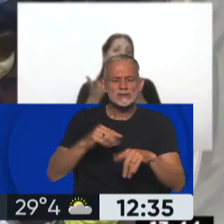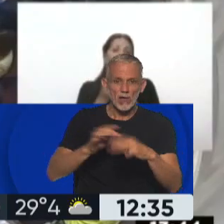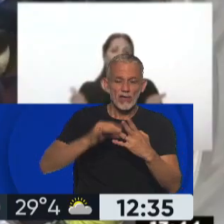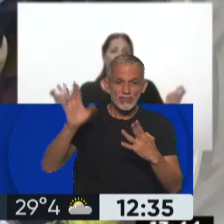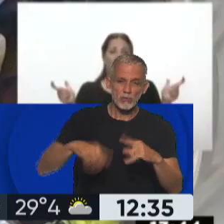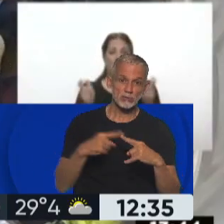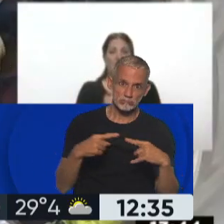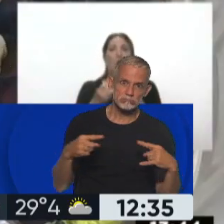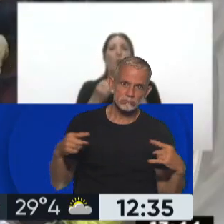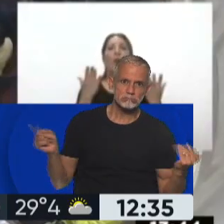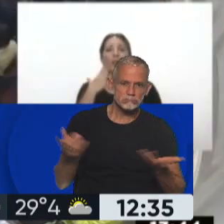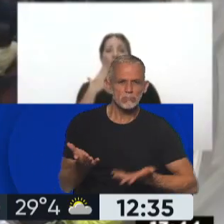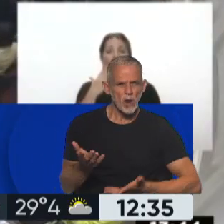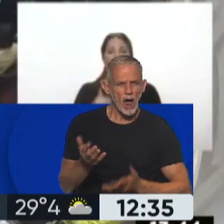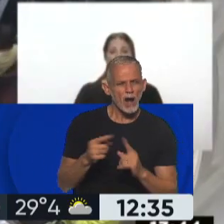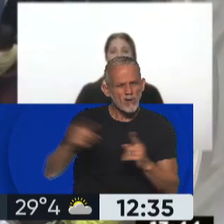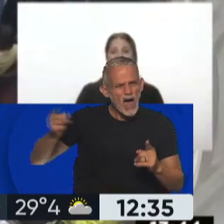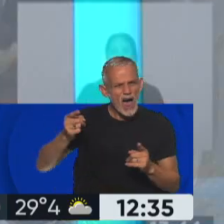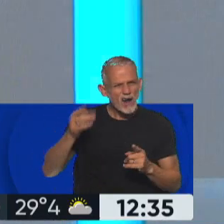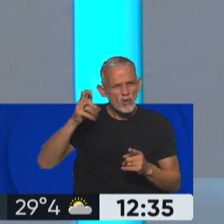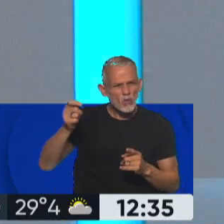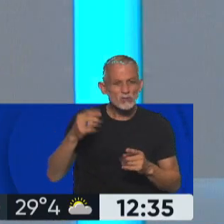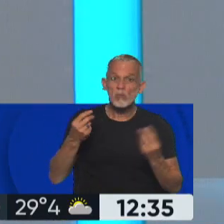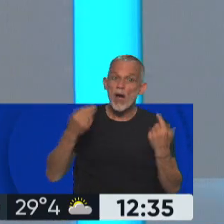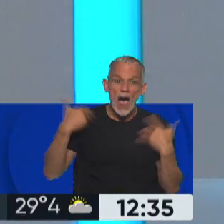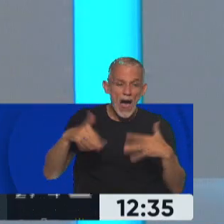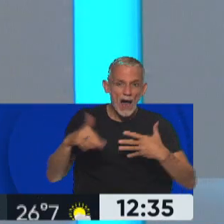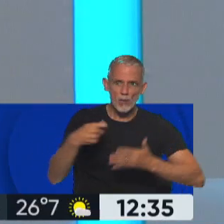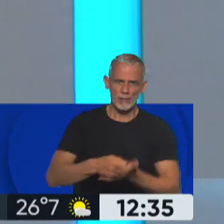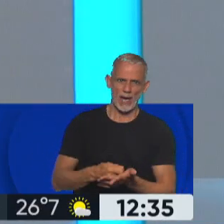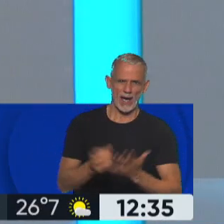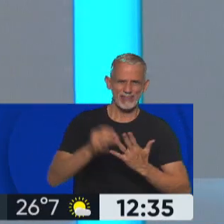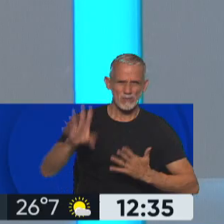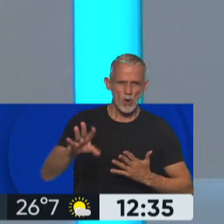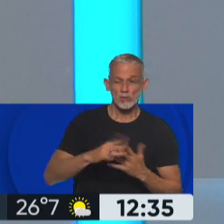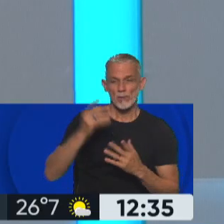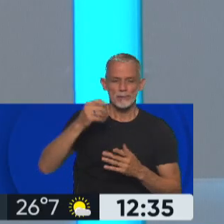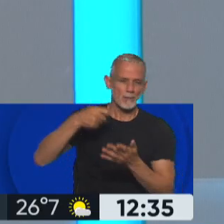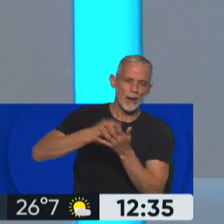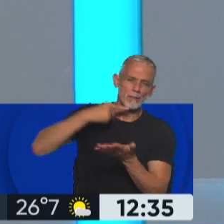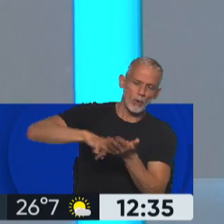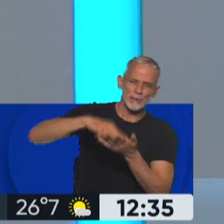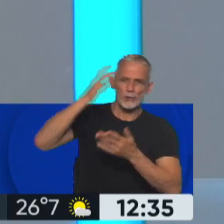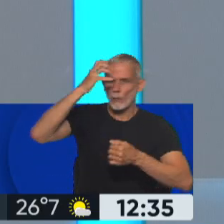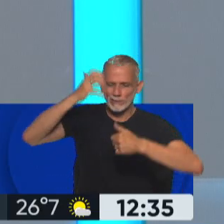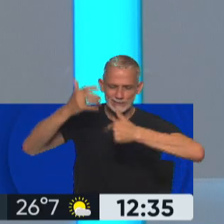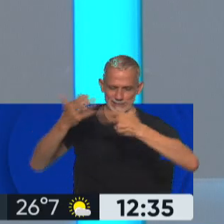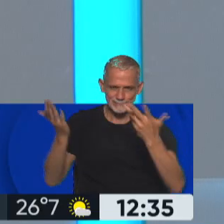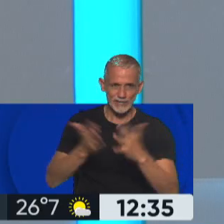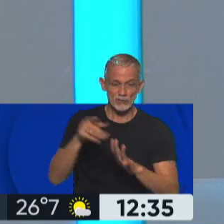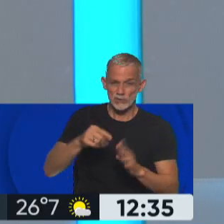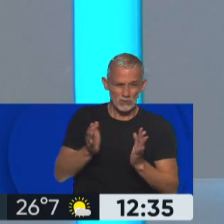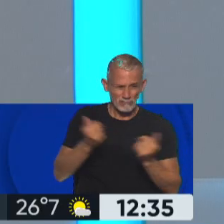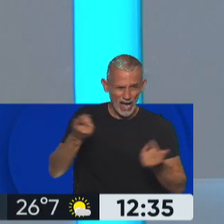que llevan mucho tiempo, que son muy prolongados, que son muy costosos por tasas judiciales y demás. Esto es algo